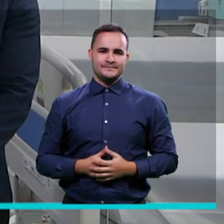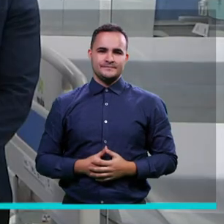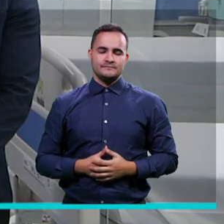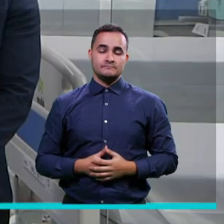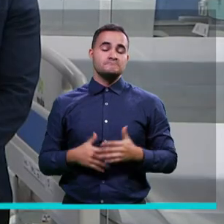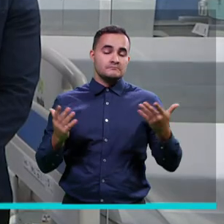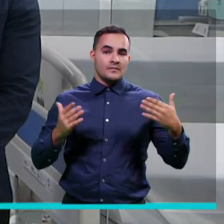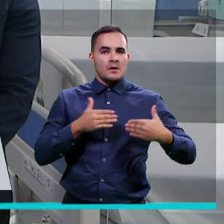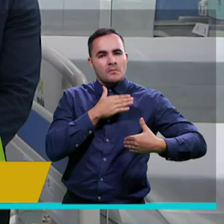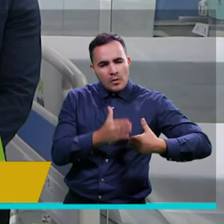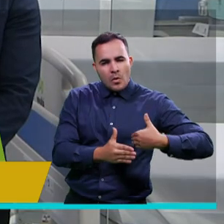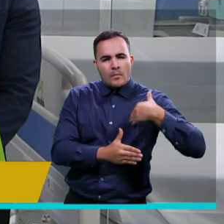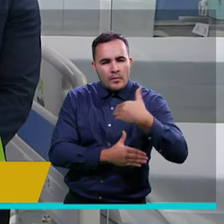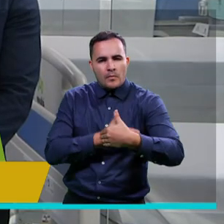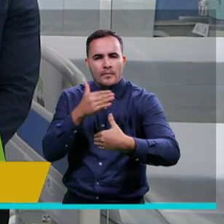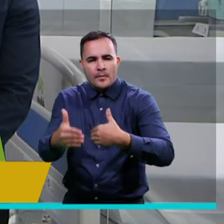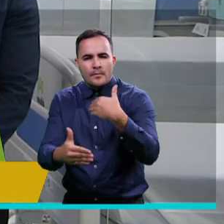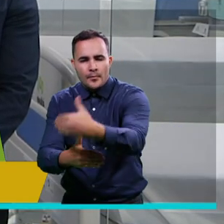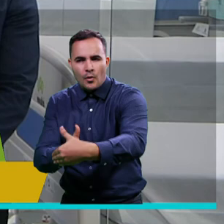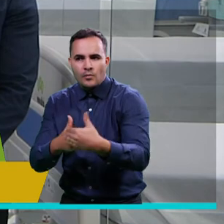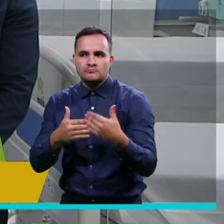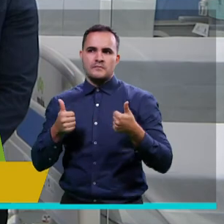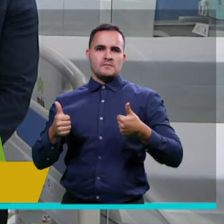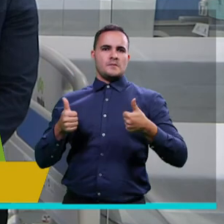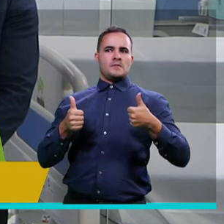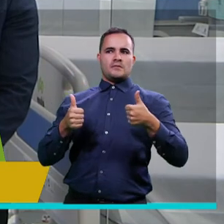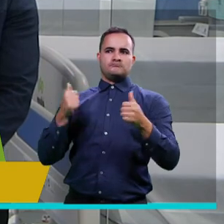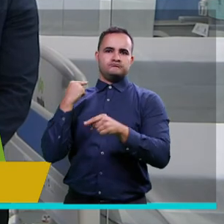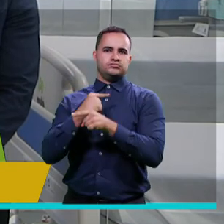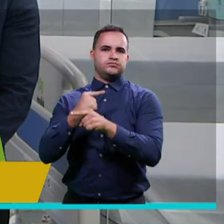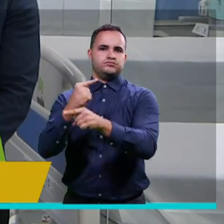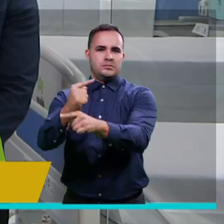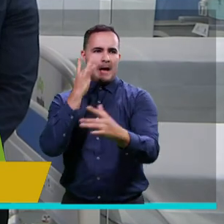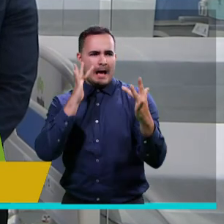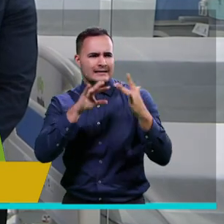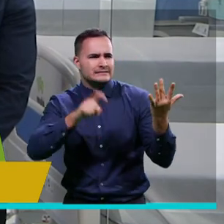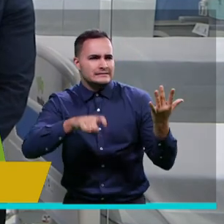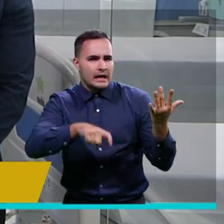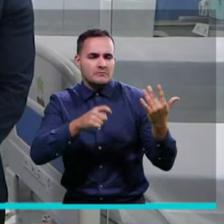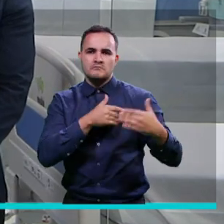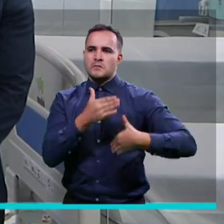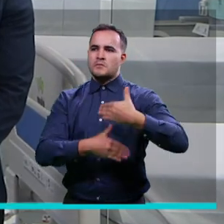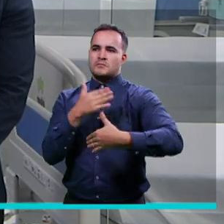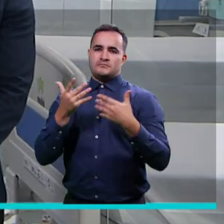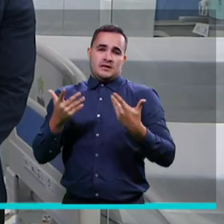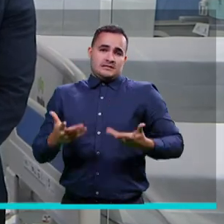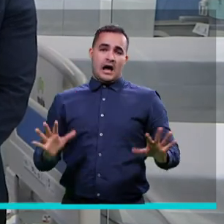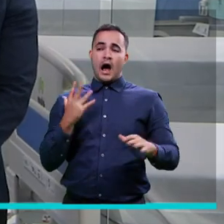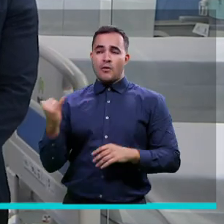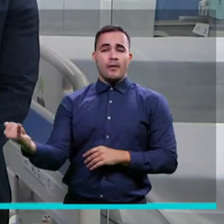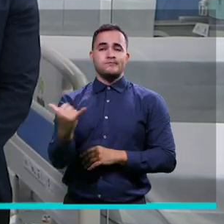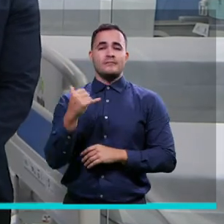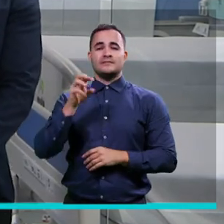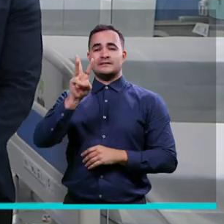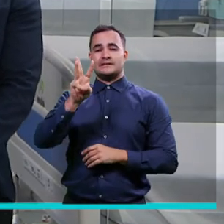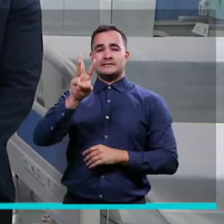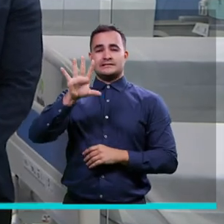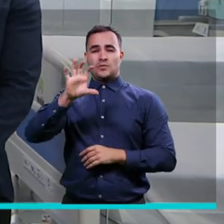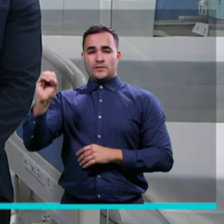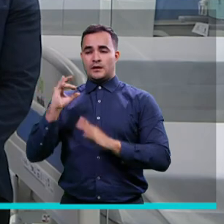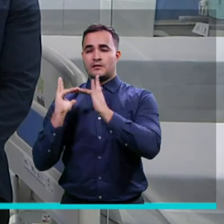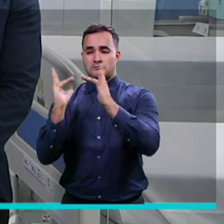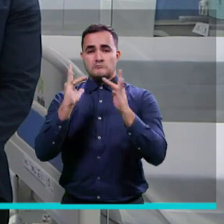forma gradual en función de que fue siendo necesario. Hoy tenemos más de 350 camas